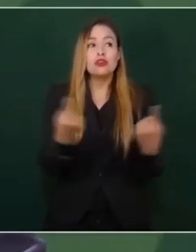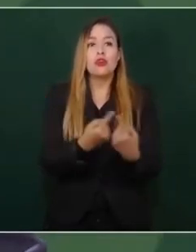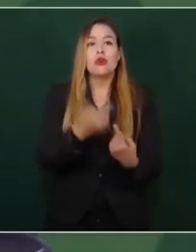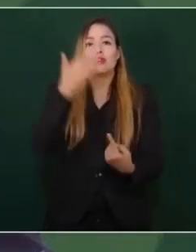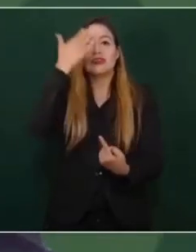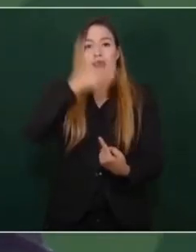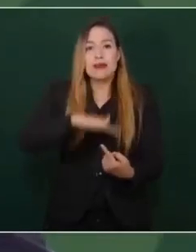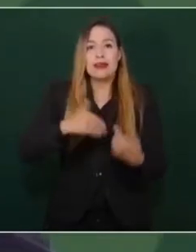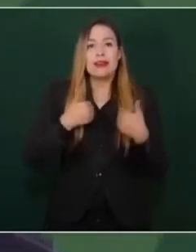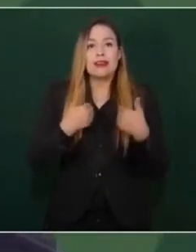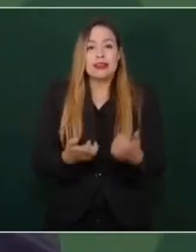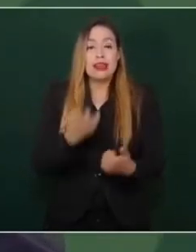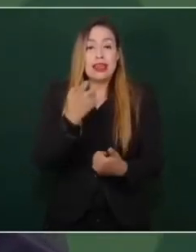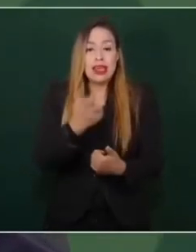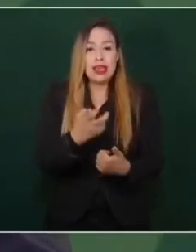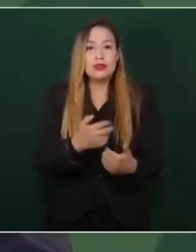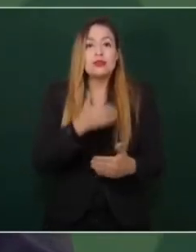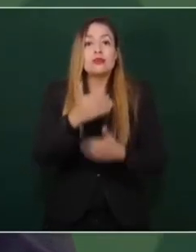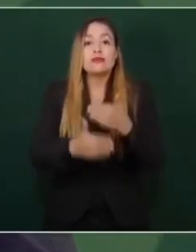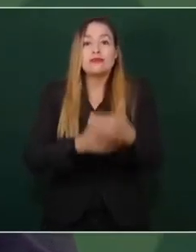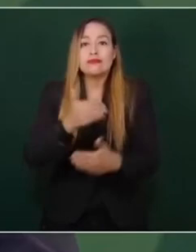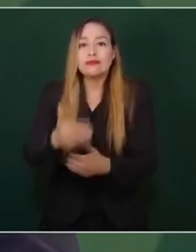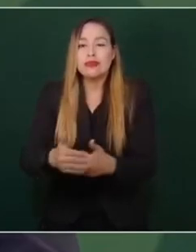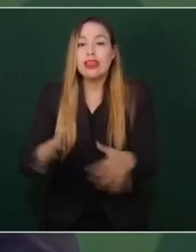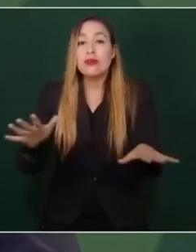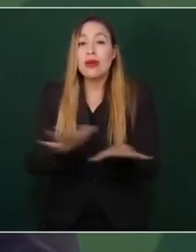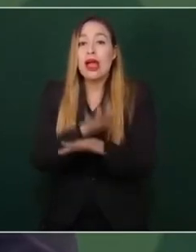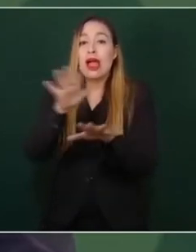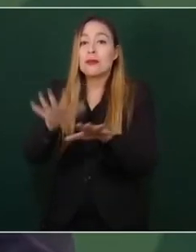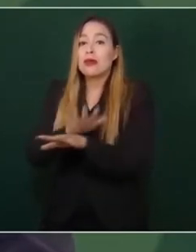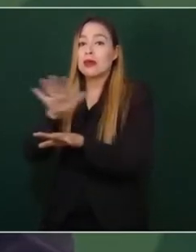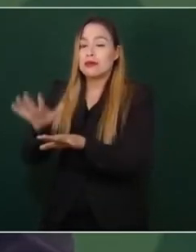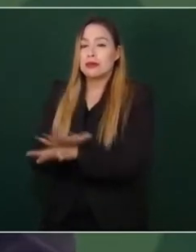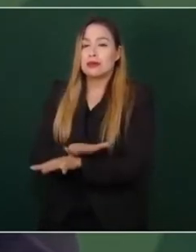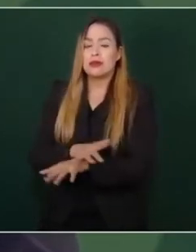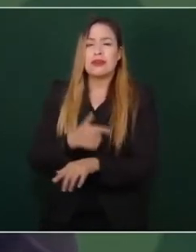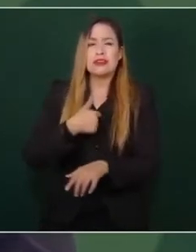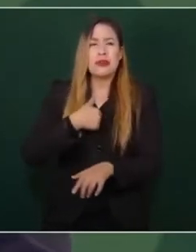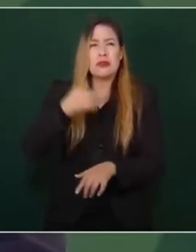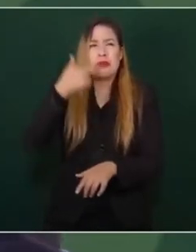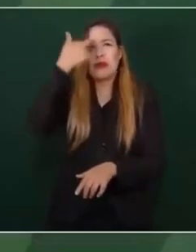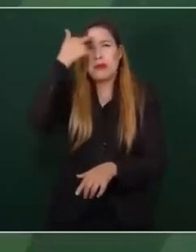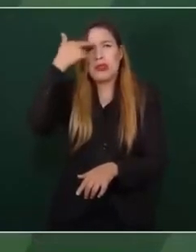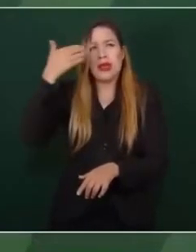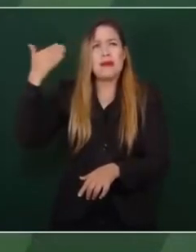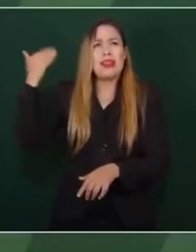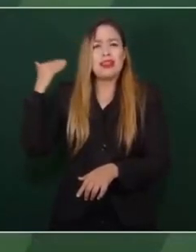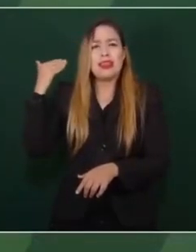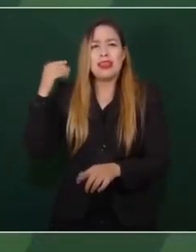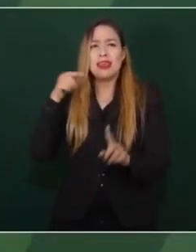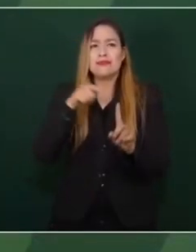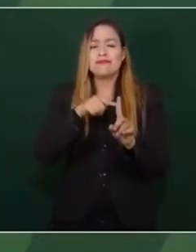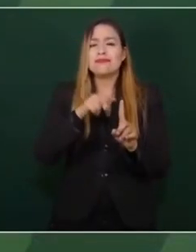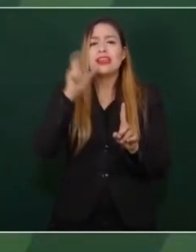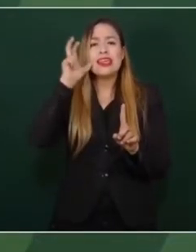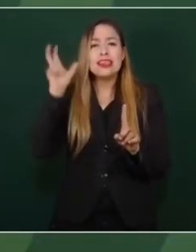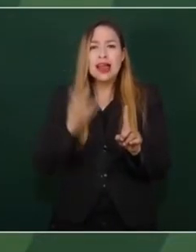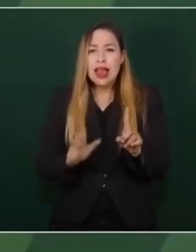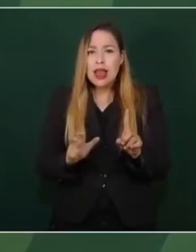Lo recordaba yo lo de Hidalgo. Imagínense lo que es, al padre de nuestra patria,